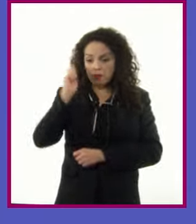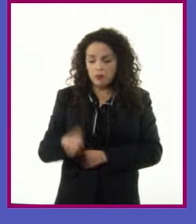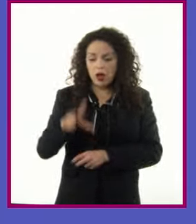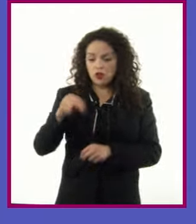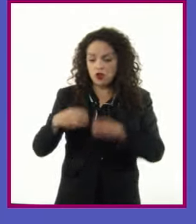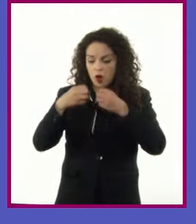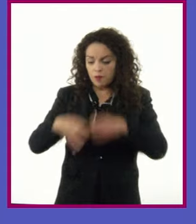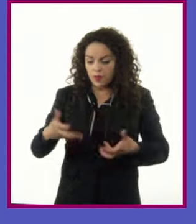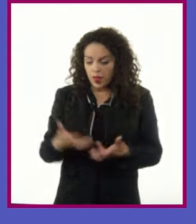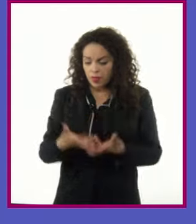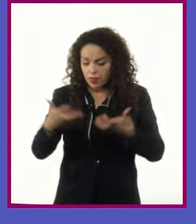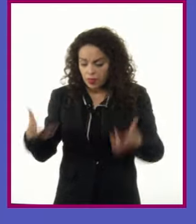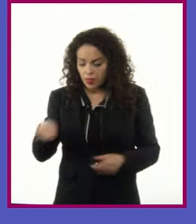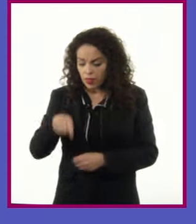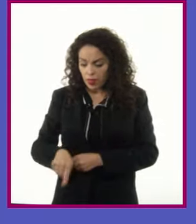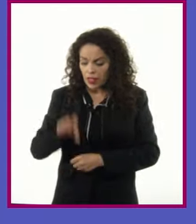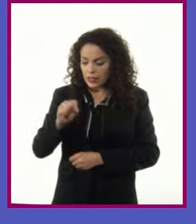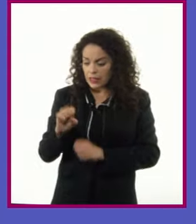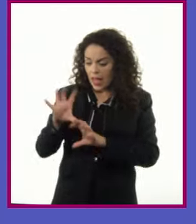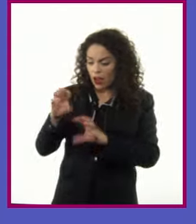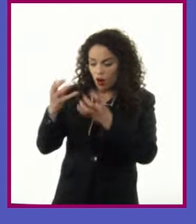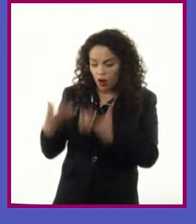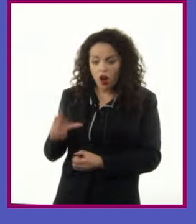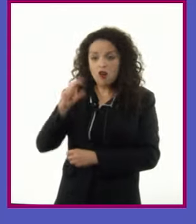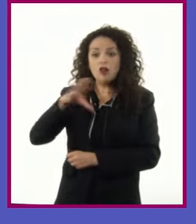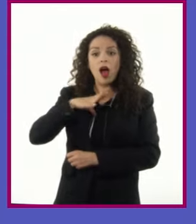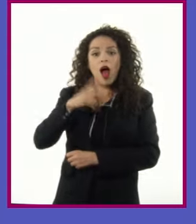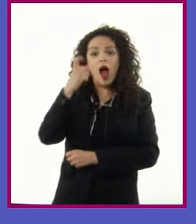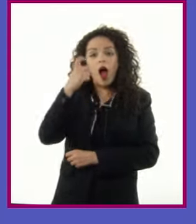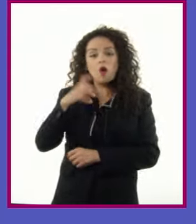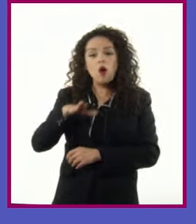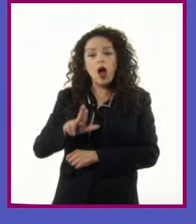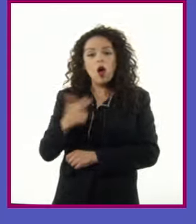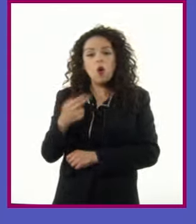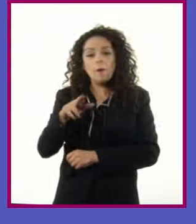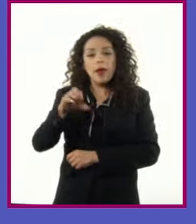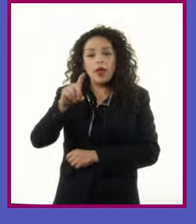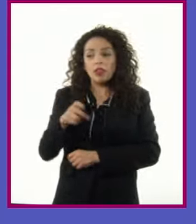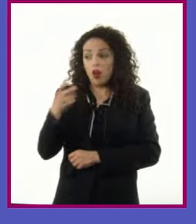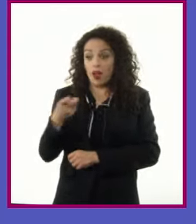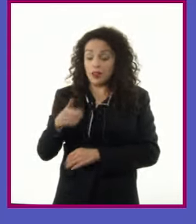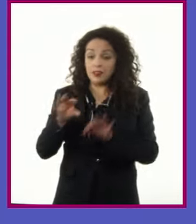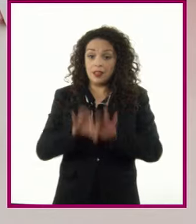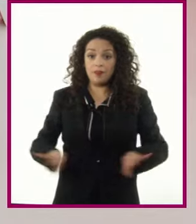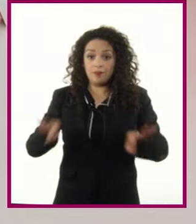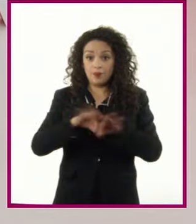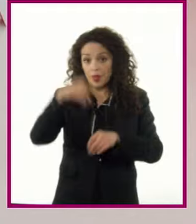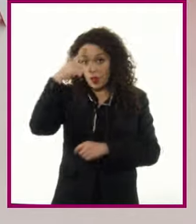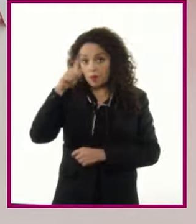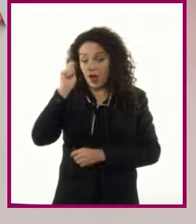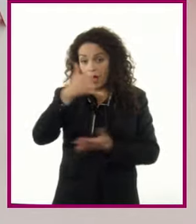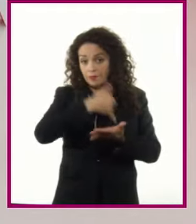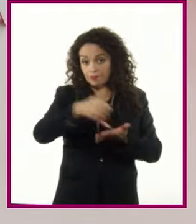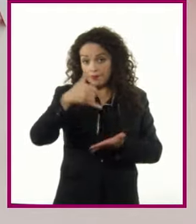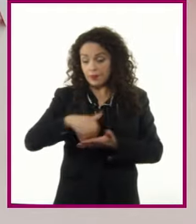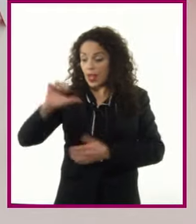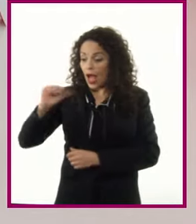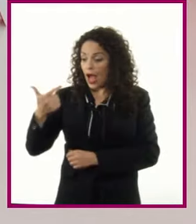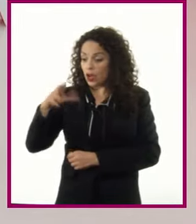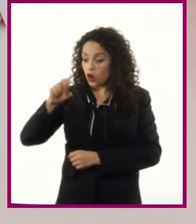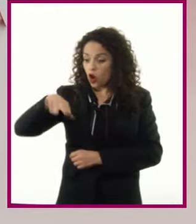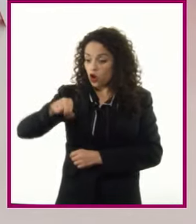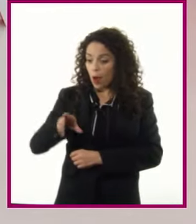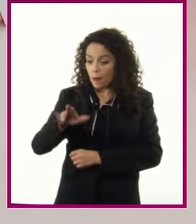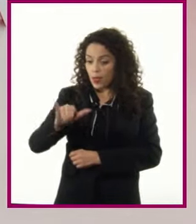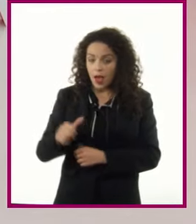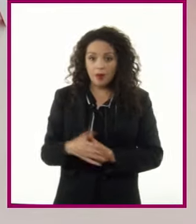mantiene la humedad y fertilidad Lo que le da una cualidad esencial para la agronomía Basado en lo observado,